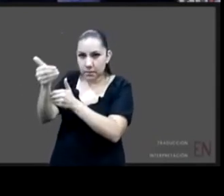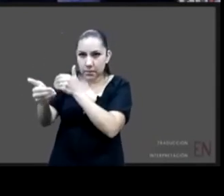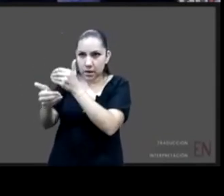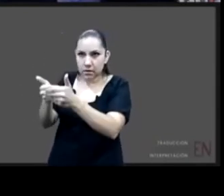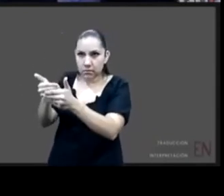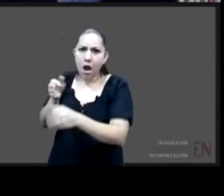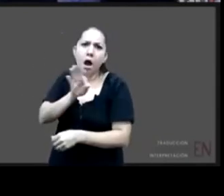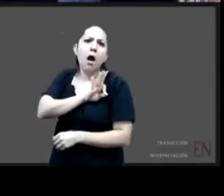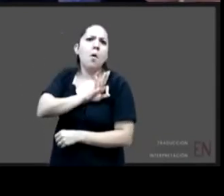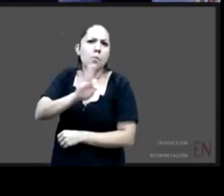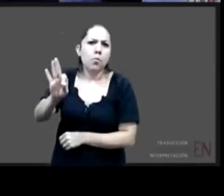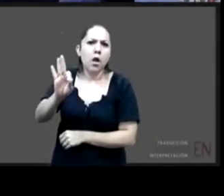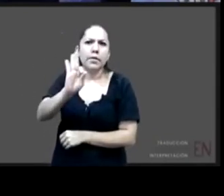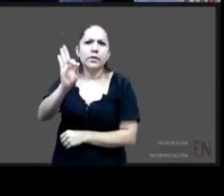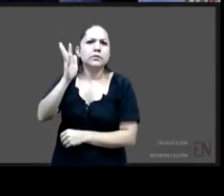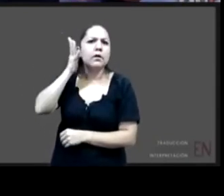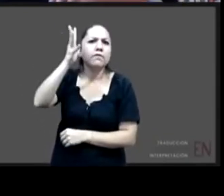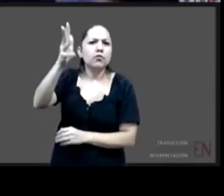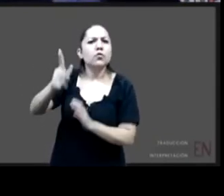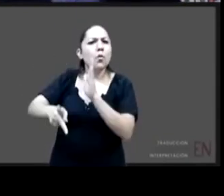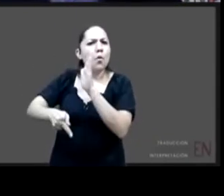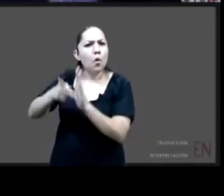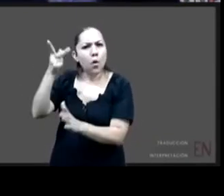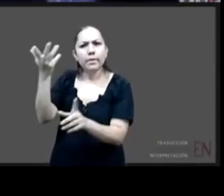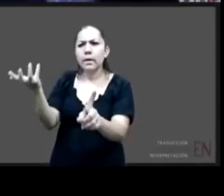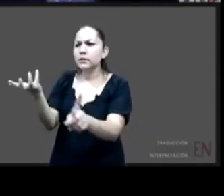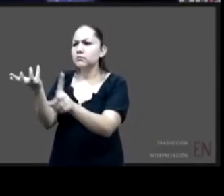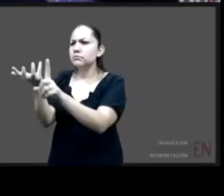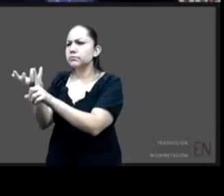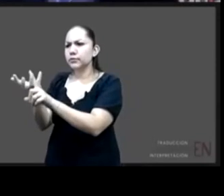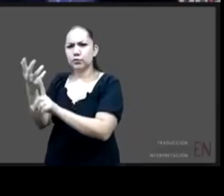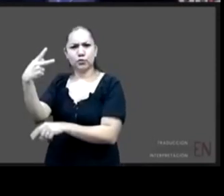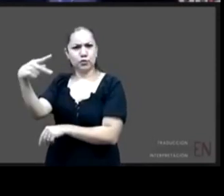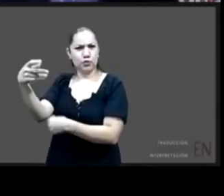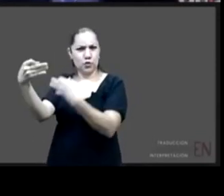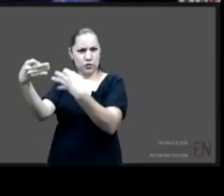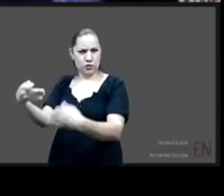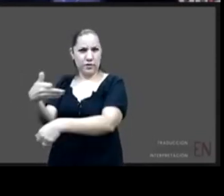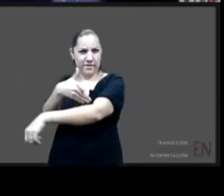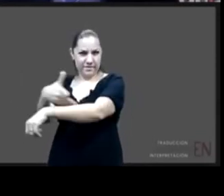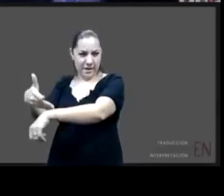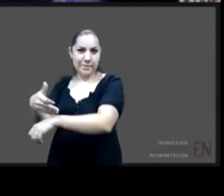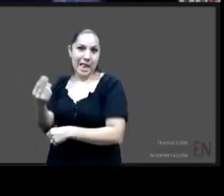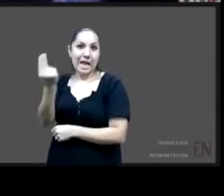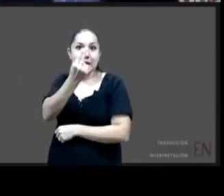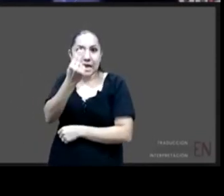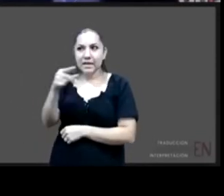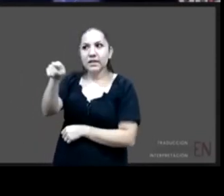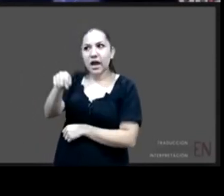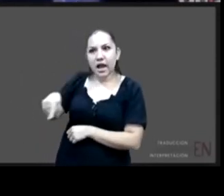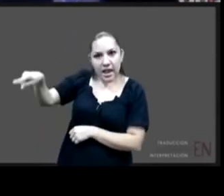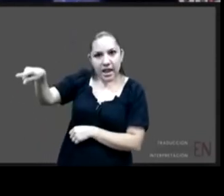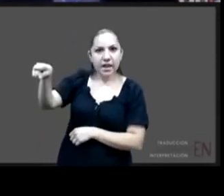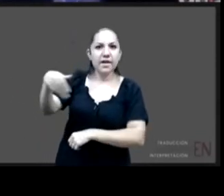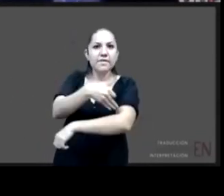vivir con esas familias si se hace una intervención adecuada entonces